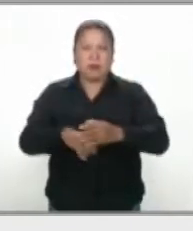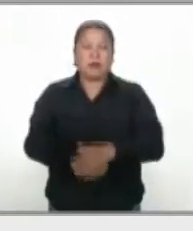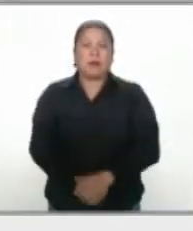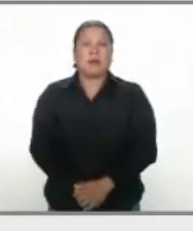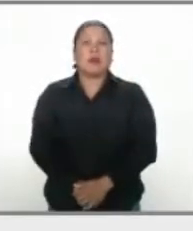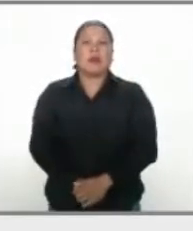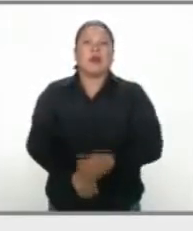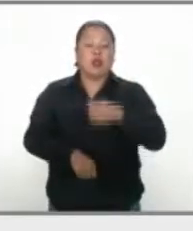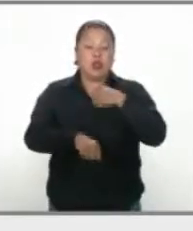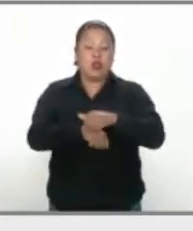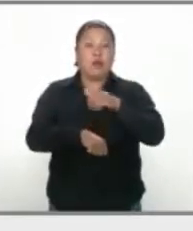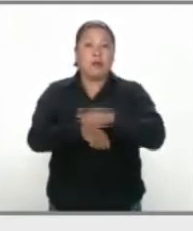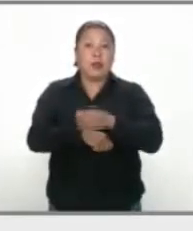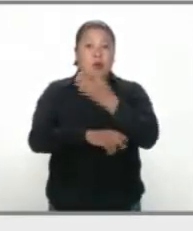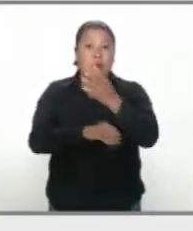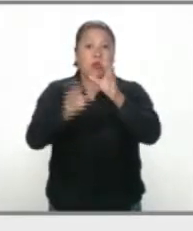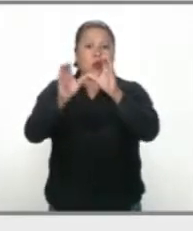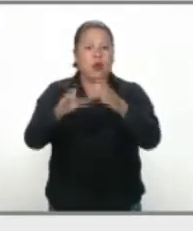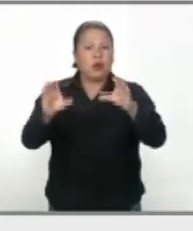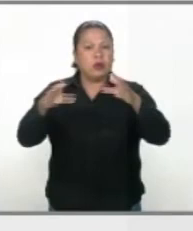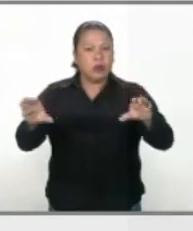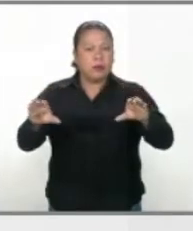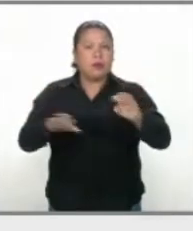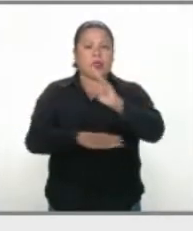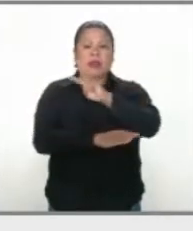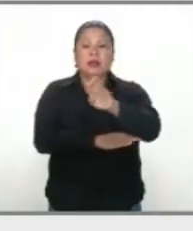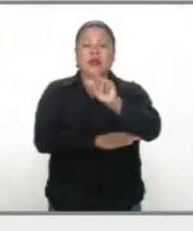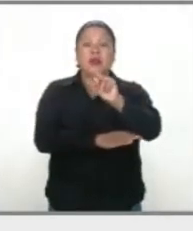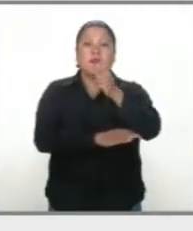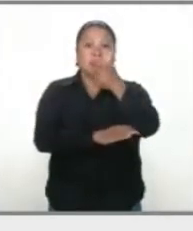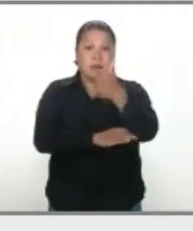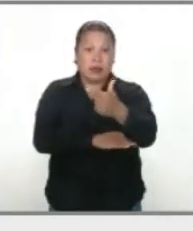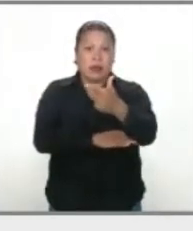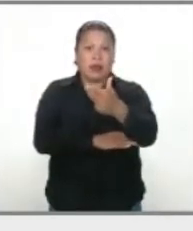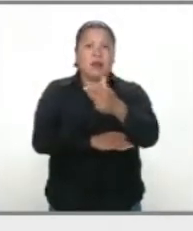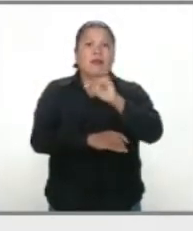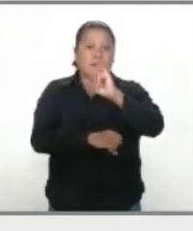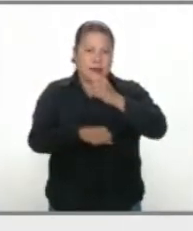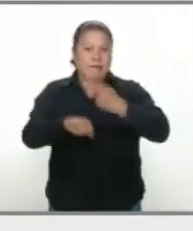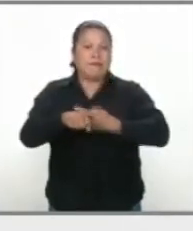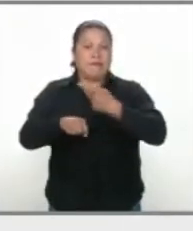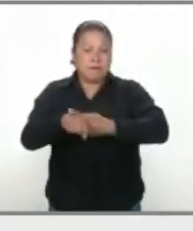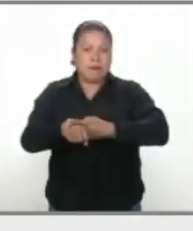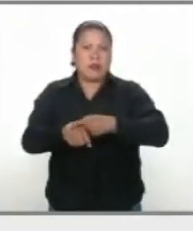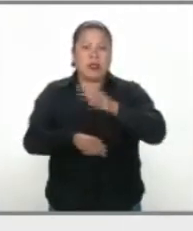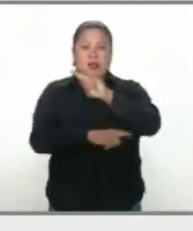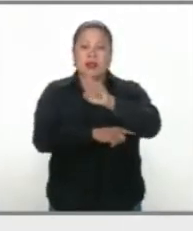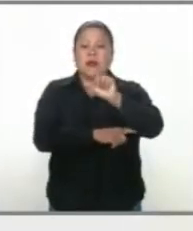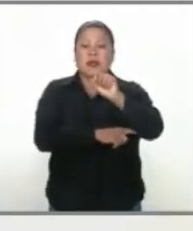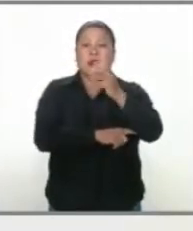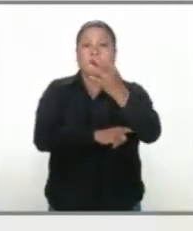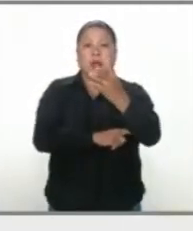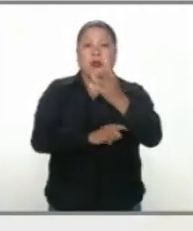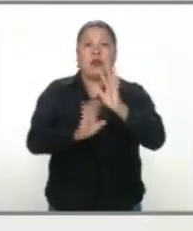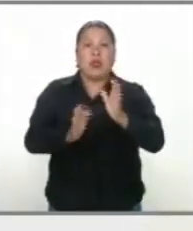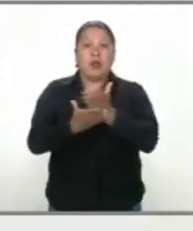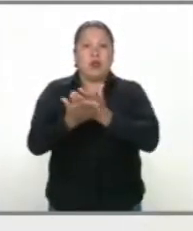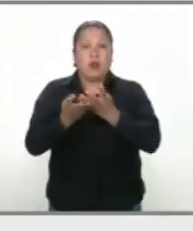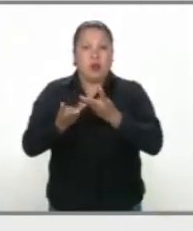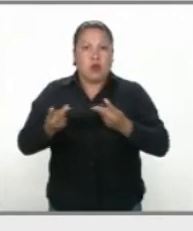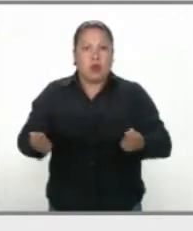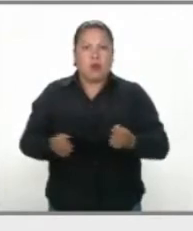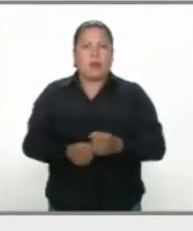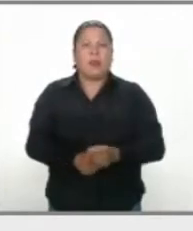sanitaria número 4, Costa, 387 casos confirmados, 324 recuperados y